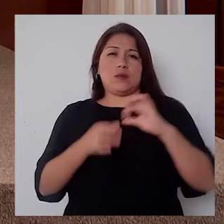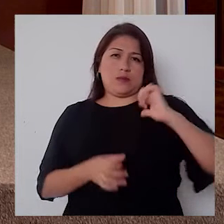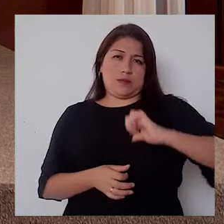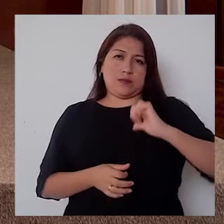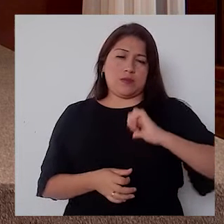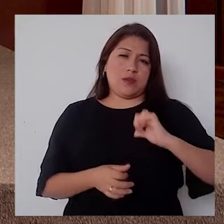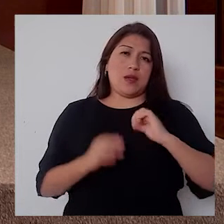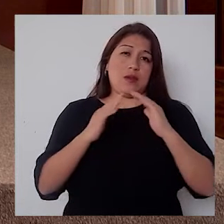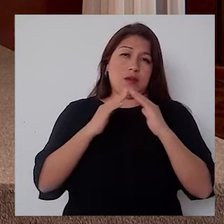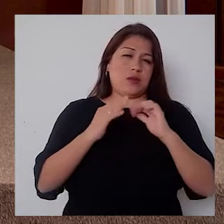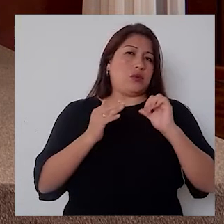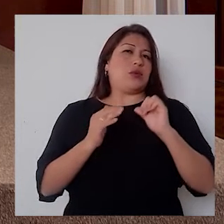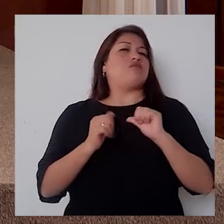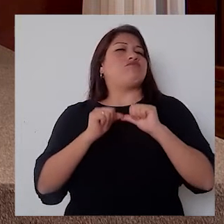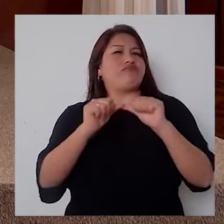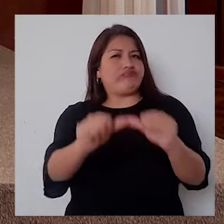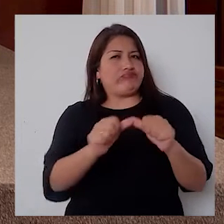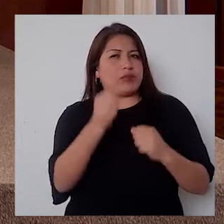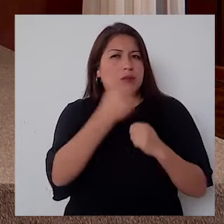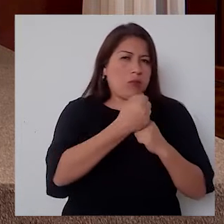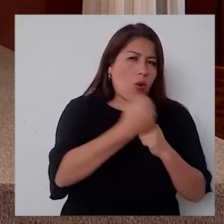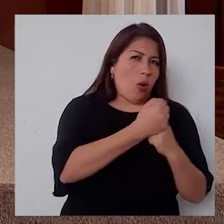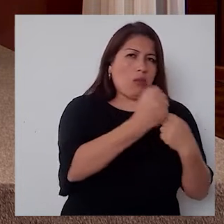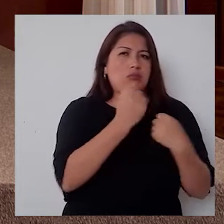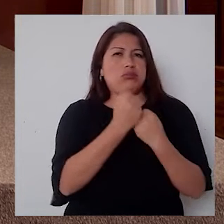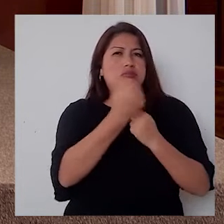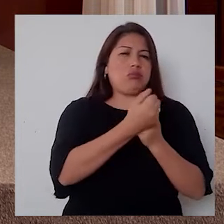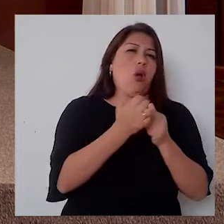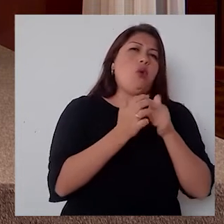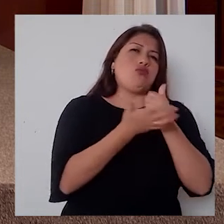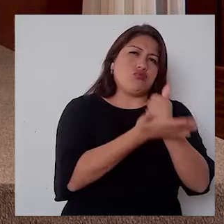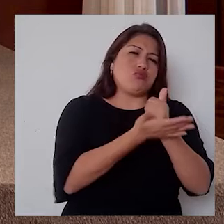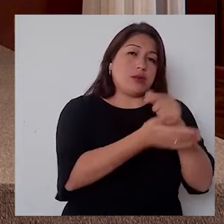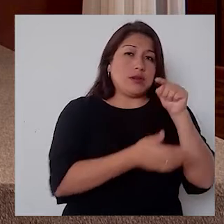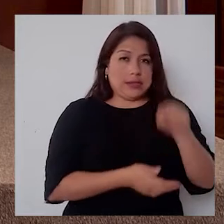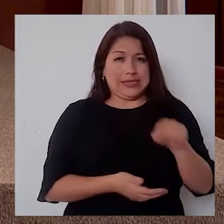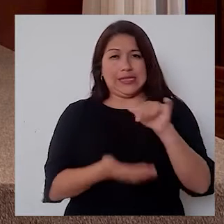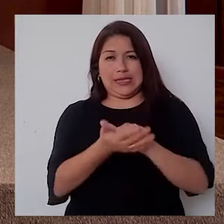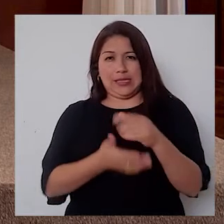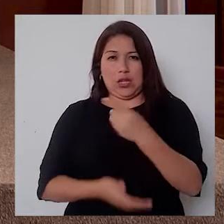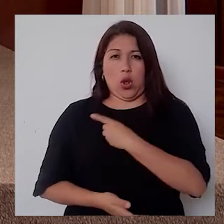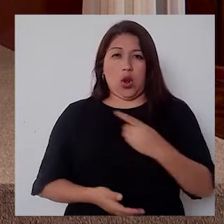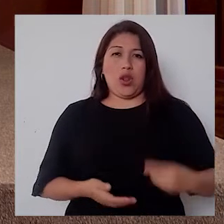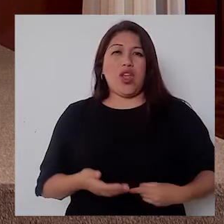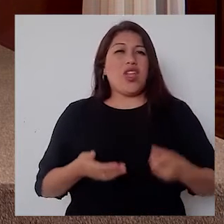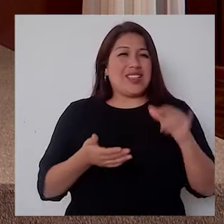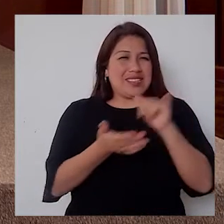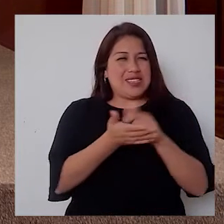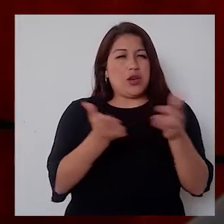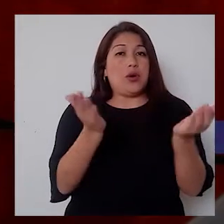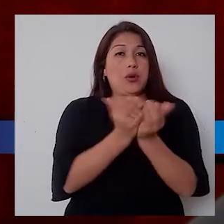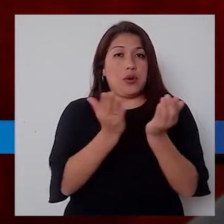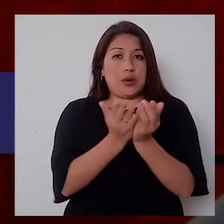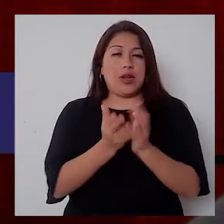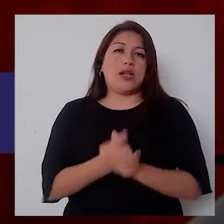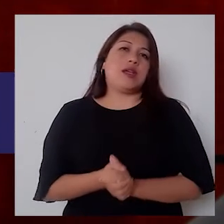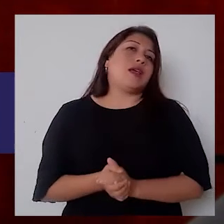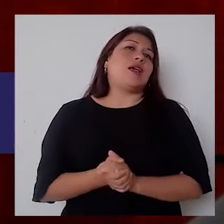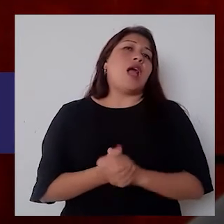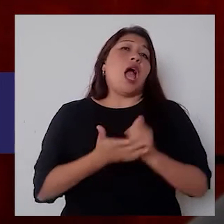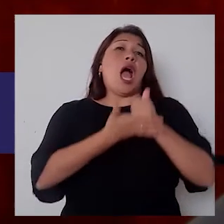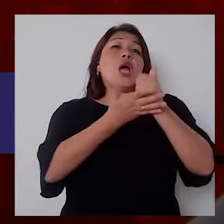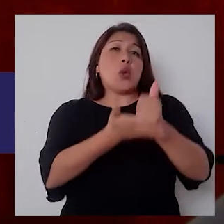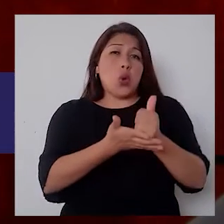está en un permanente estado de apoyo con este colegio, ¿no? No solamente les hemos ayudado en la infraestructura del colegio,